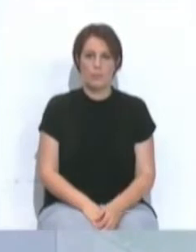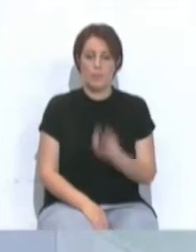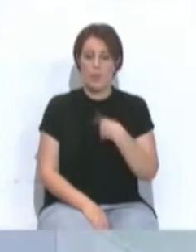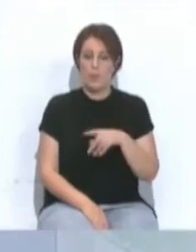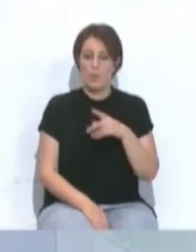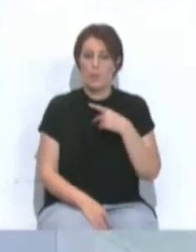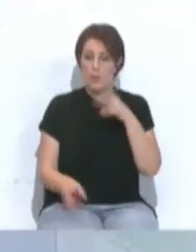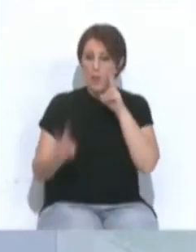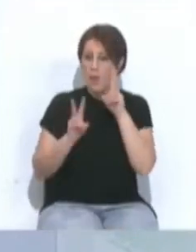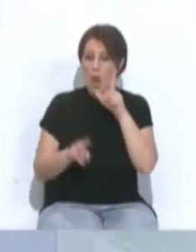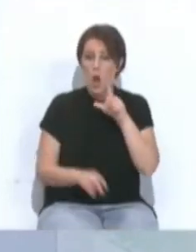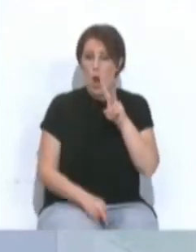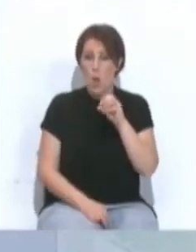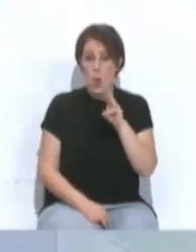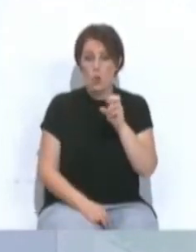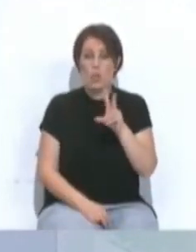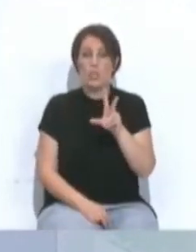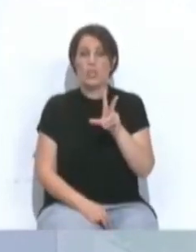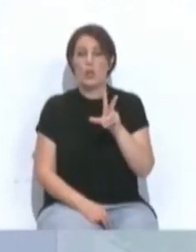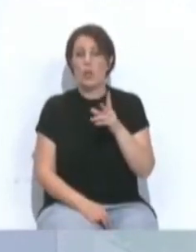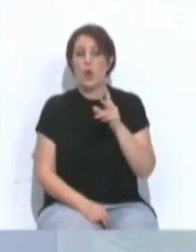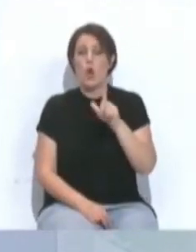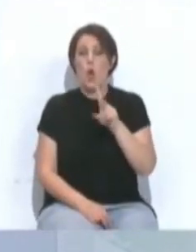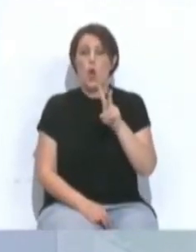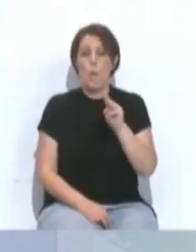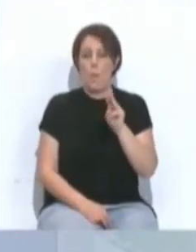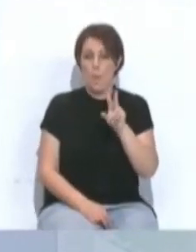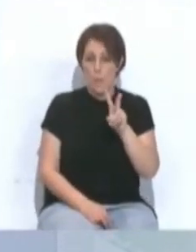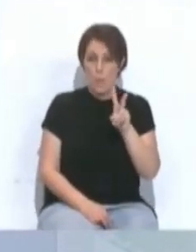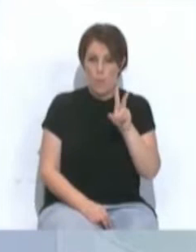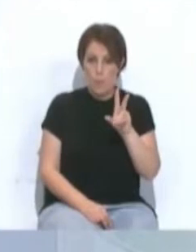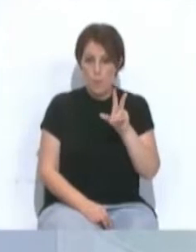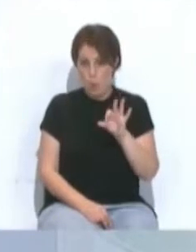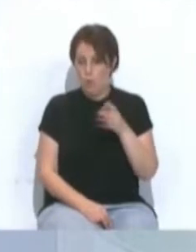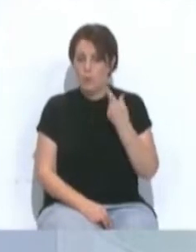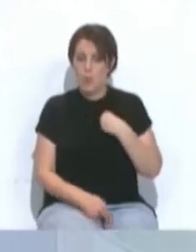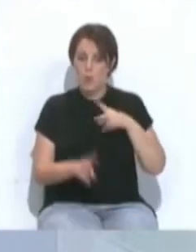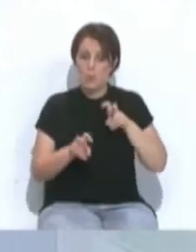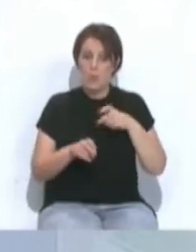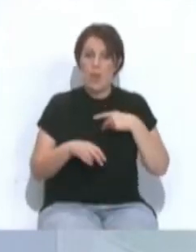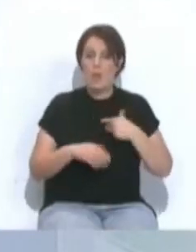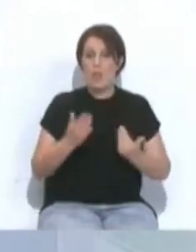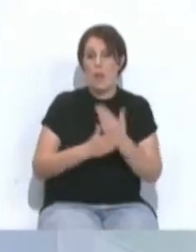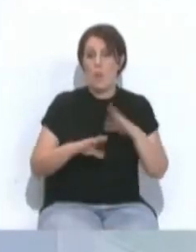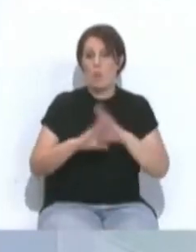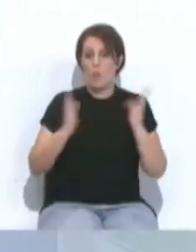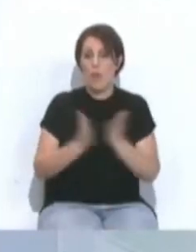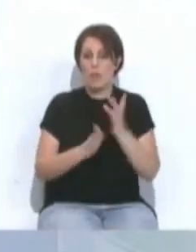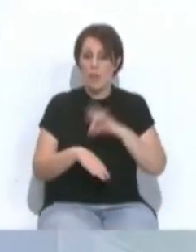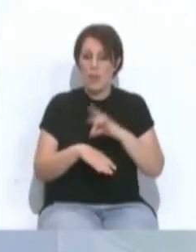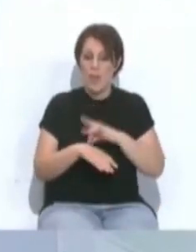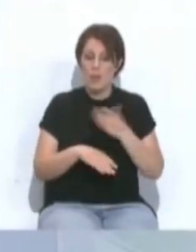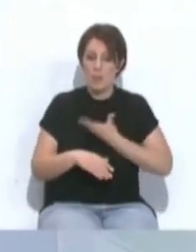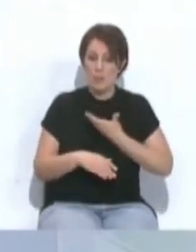Tenemos visibilidad al lupus. Bajo este lema se ha celebrado el Día Mundial de esta Enfermedad. El Ayuntamiento ha colaborado con la Asociación de Cádiz y